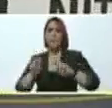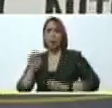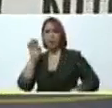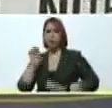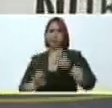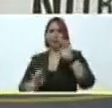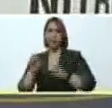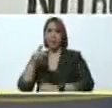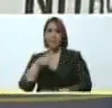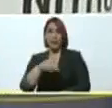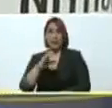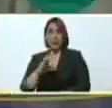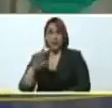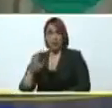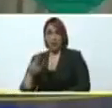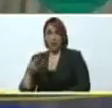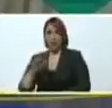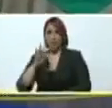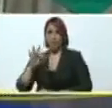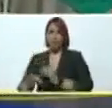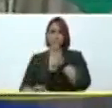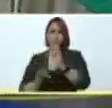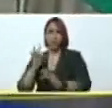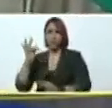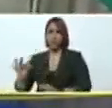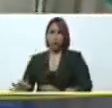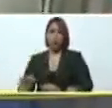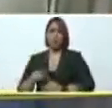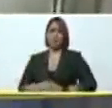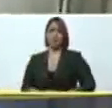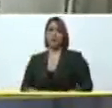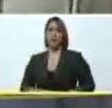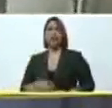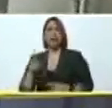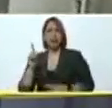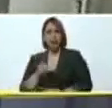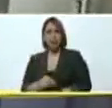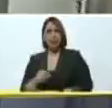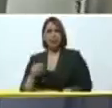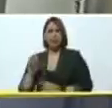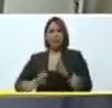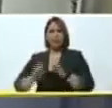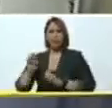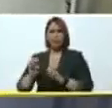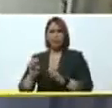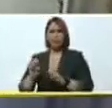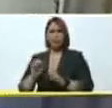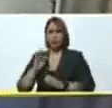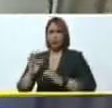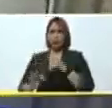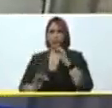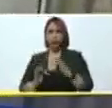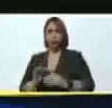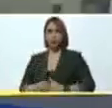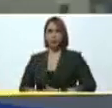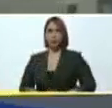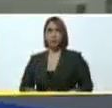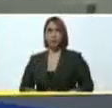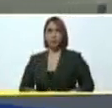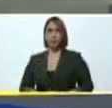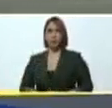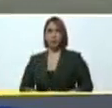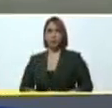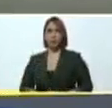de PCR, de virus, de inmunohistoquímica, de histo... Mire,